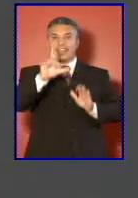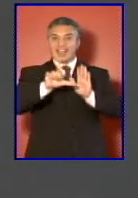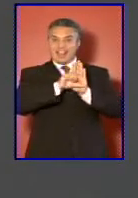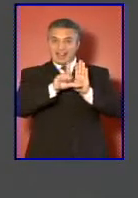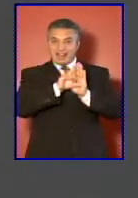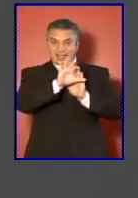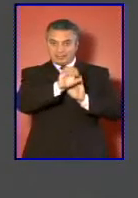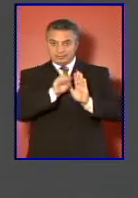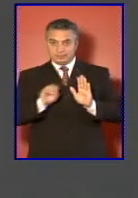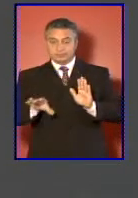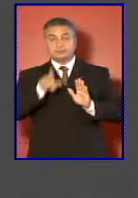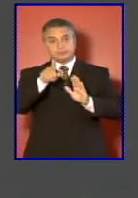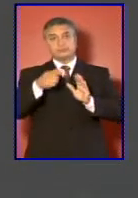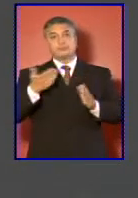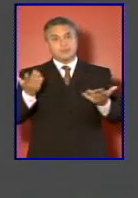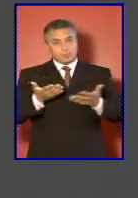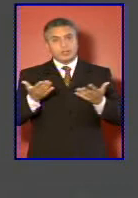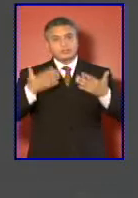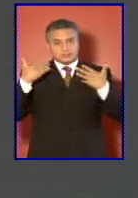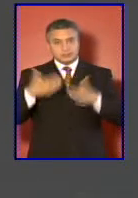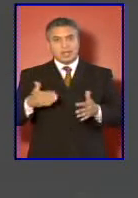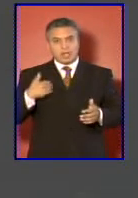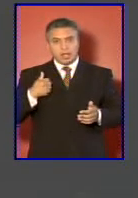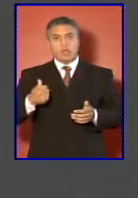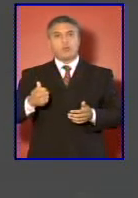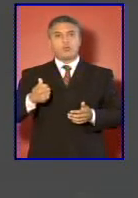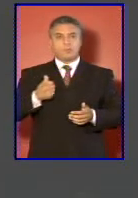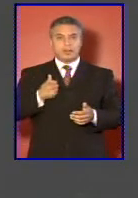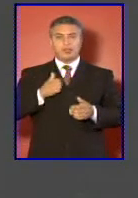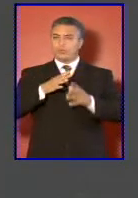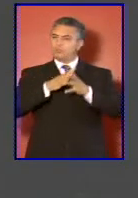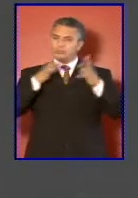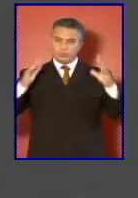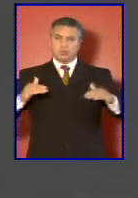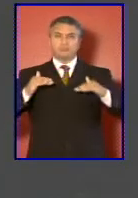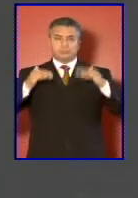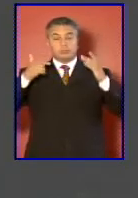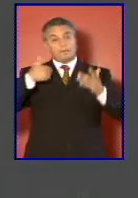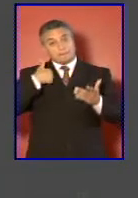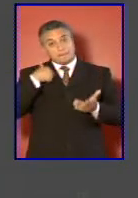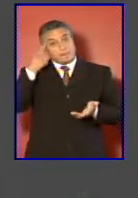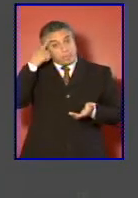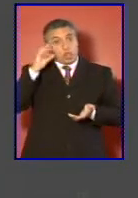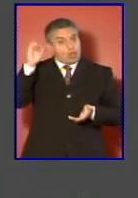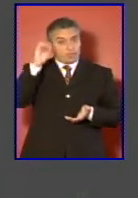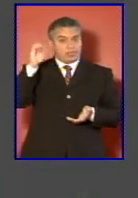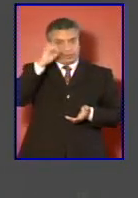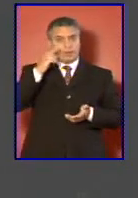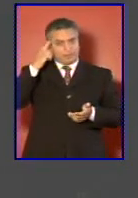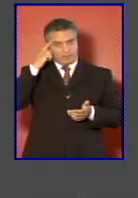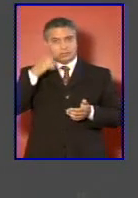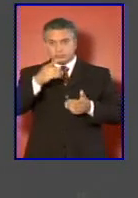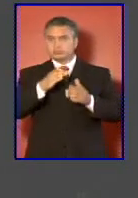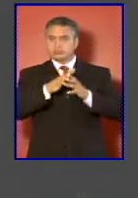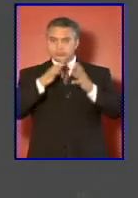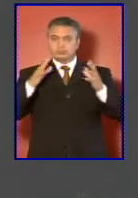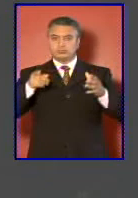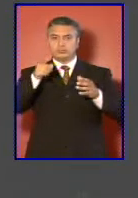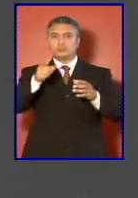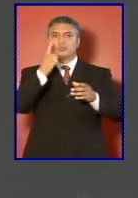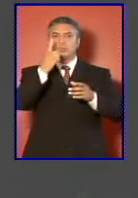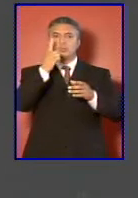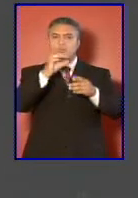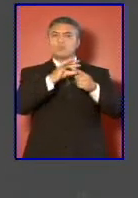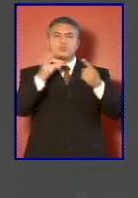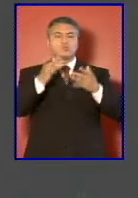que ha cumplido con creces en mi opinión un factor de ser